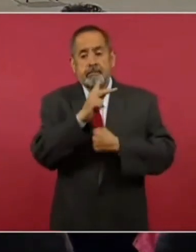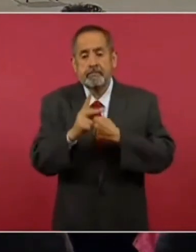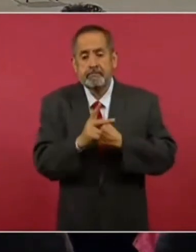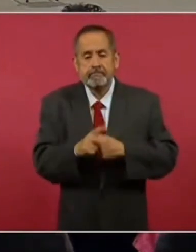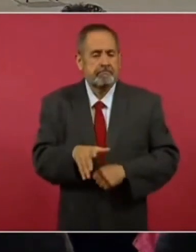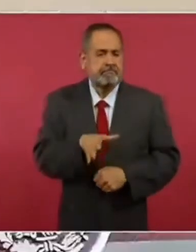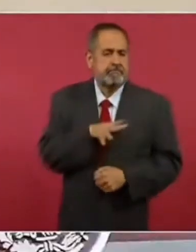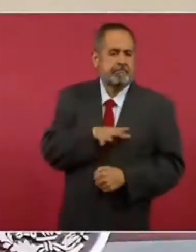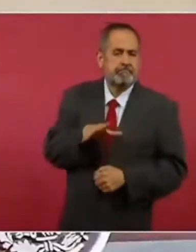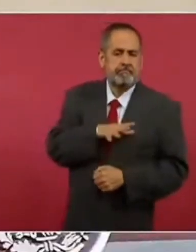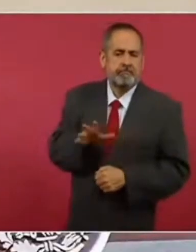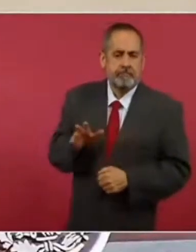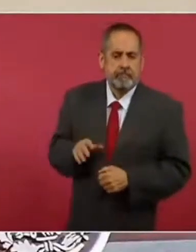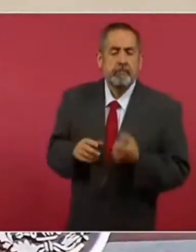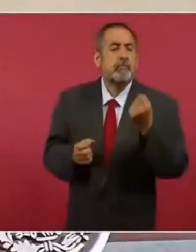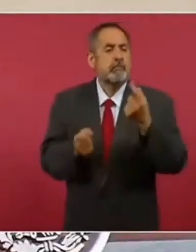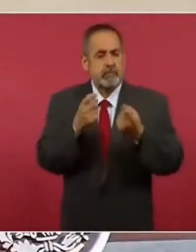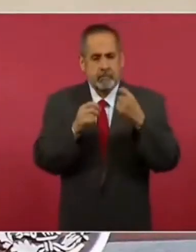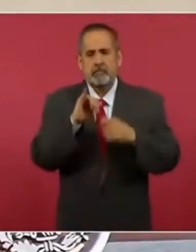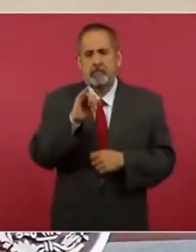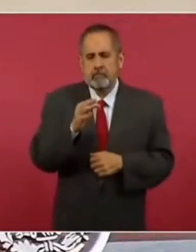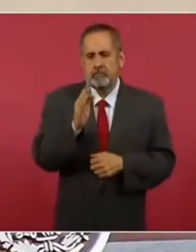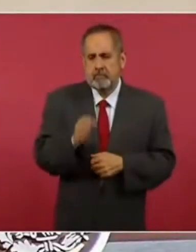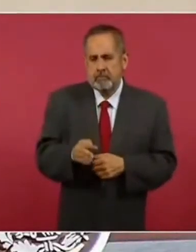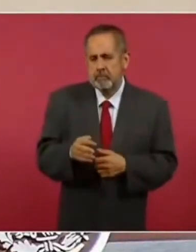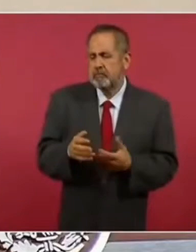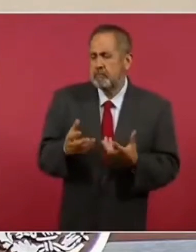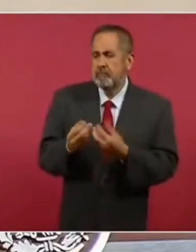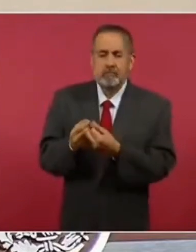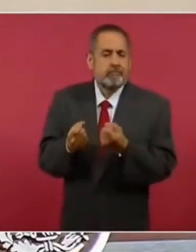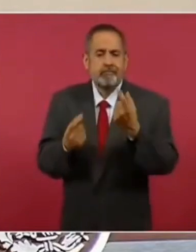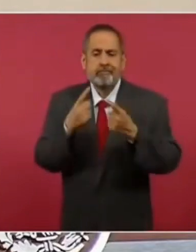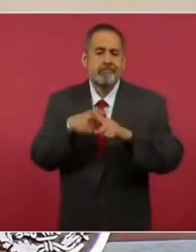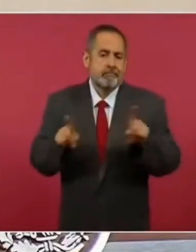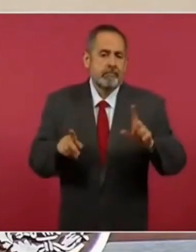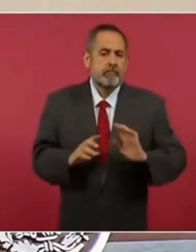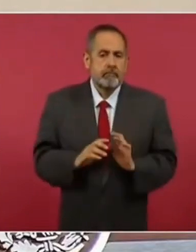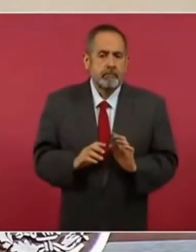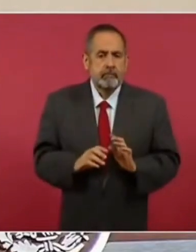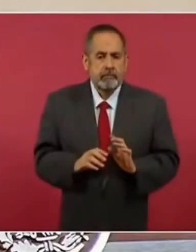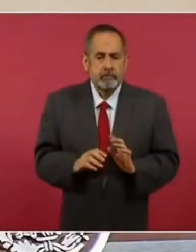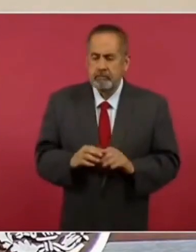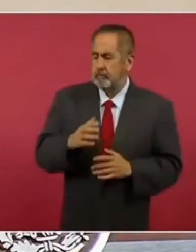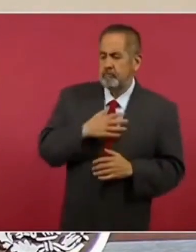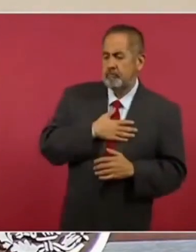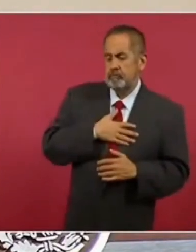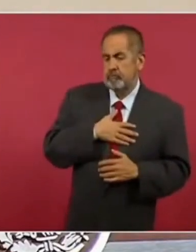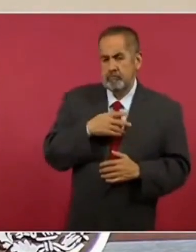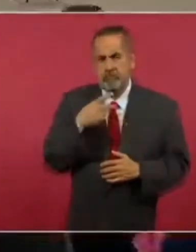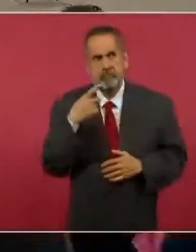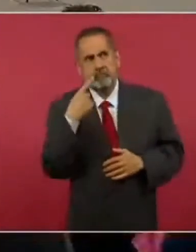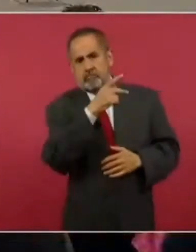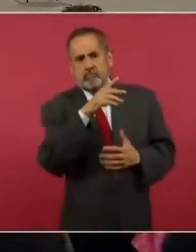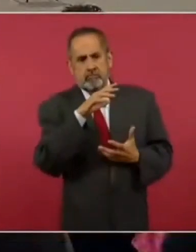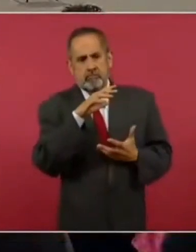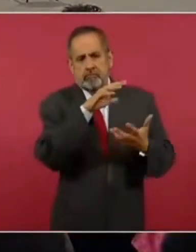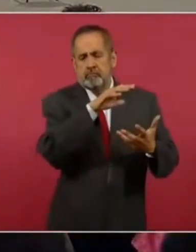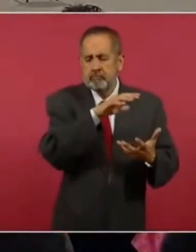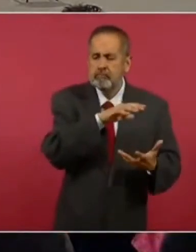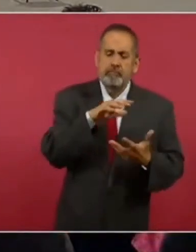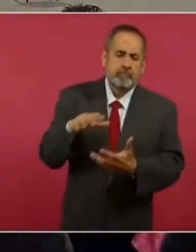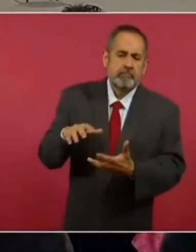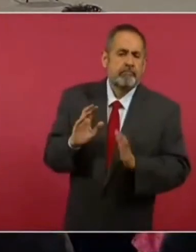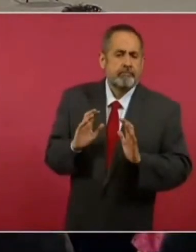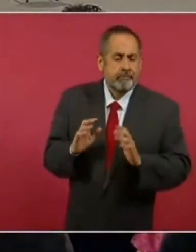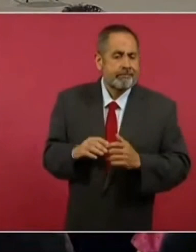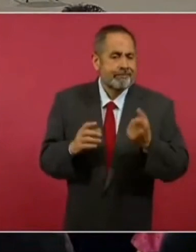reconocen, porque tienen legislaciones distintas, reconocen la posesión y la propiedad de buena fe sobre estos objetos